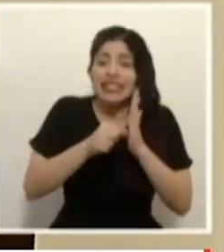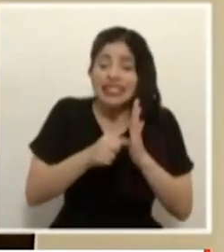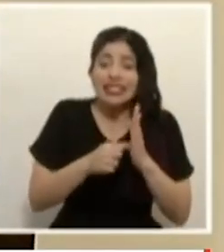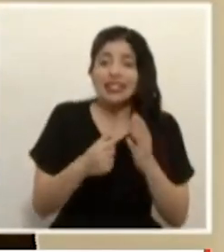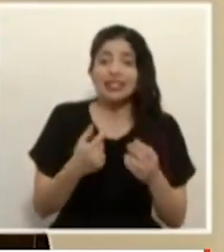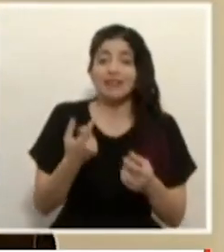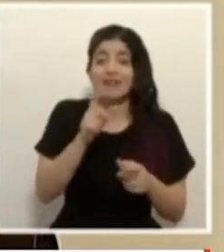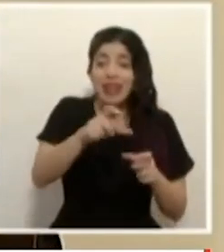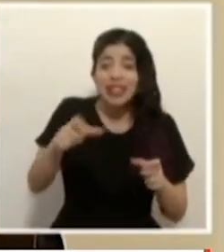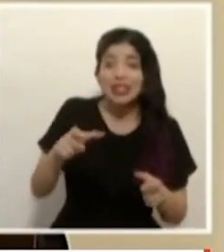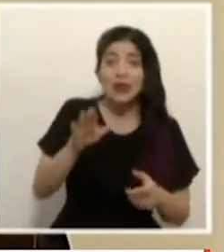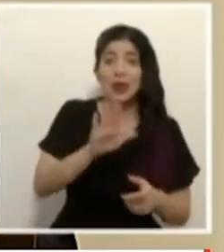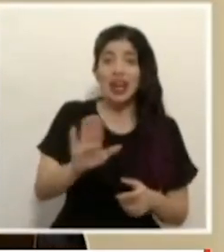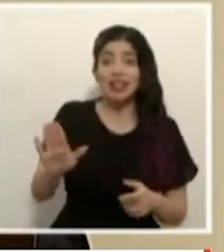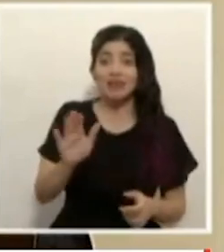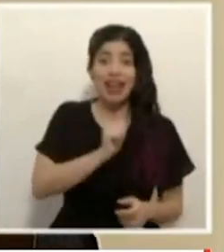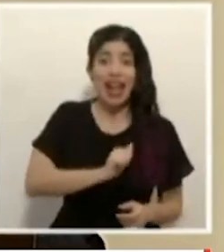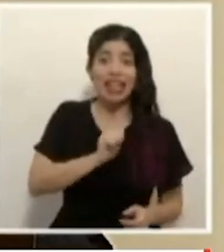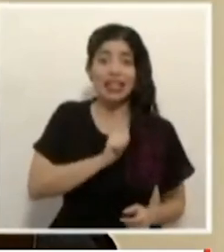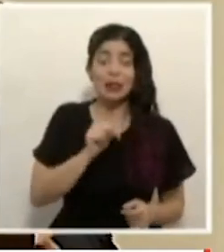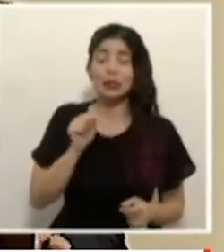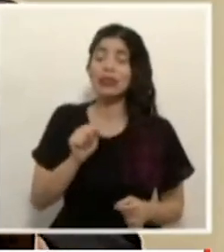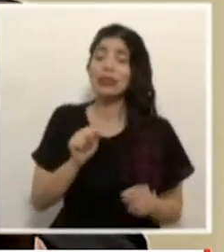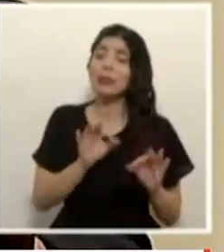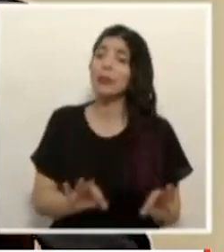la conducta de los costarricenses es fundamental.